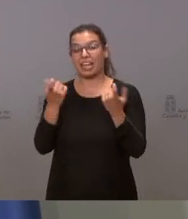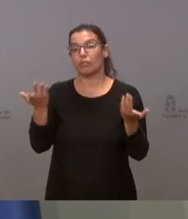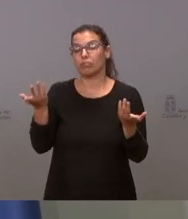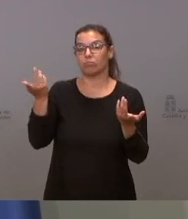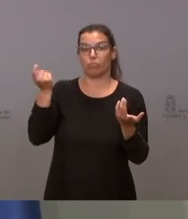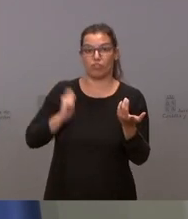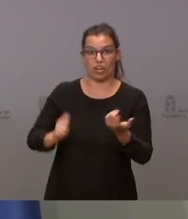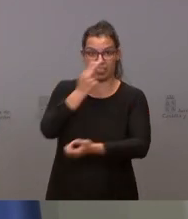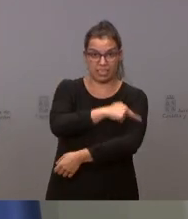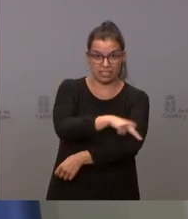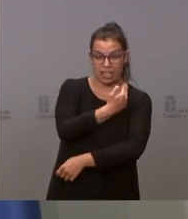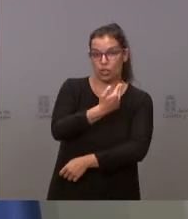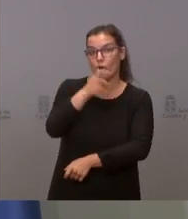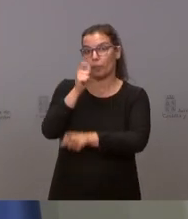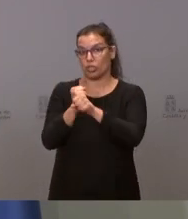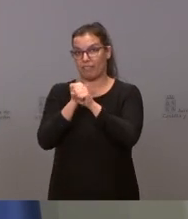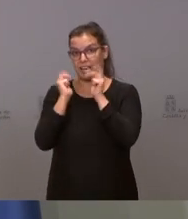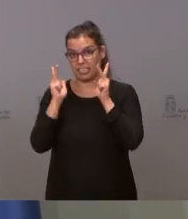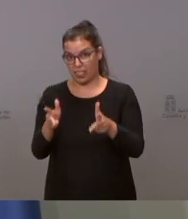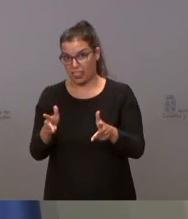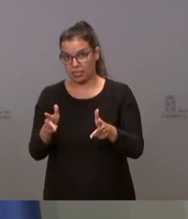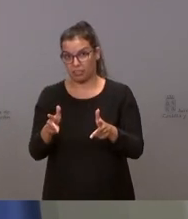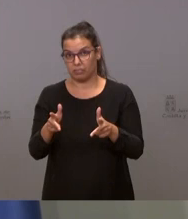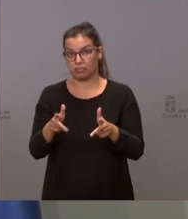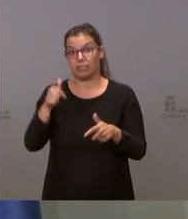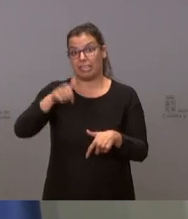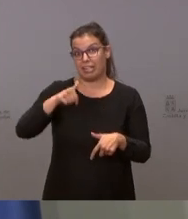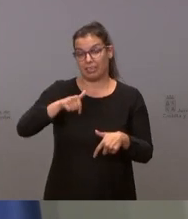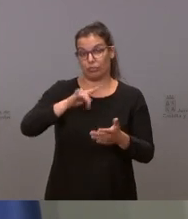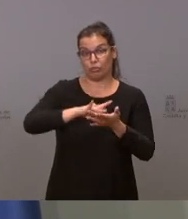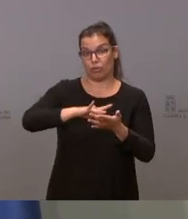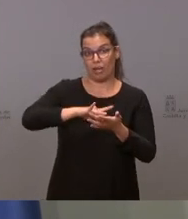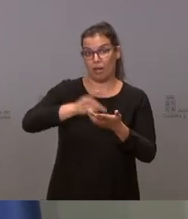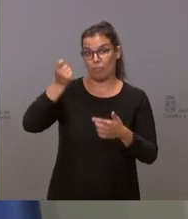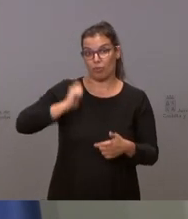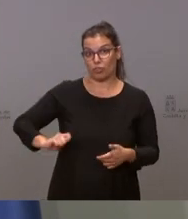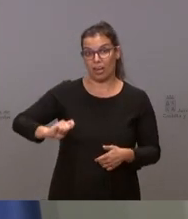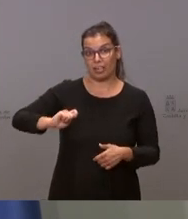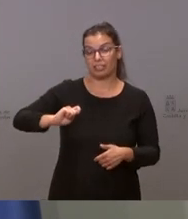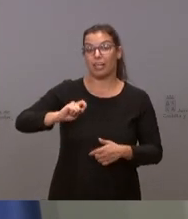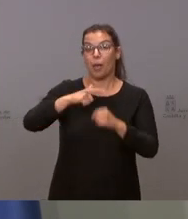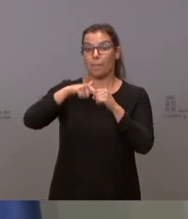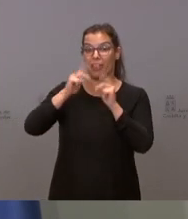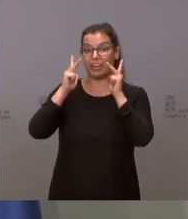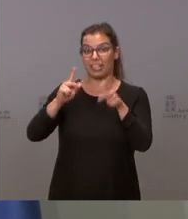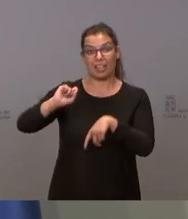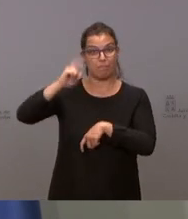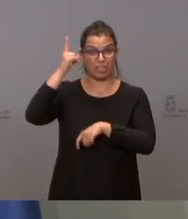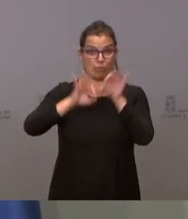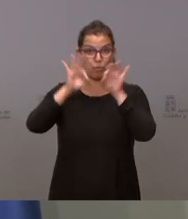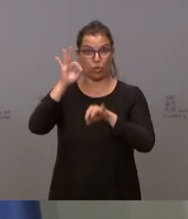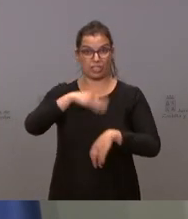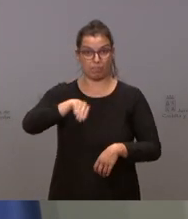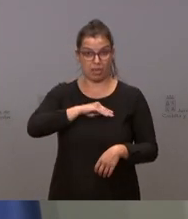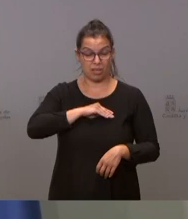y personal de residencias. Somos la comunidad con mayor número de plazas residenciales por habitante de España. Y somos